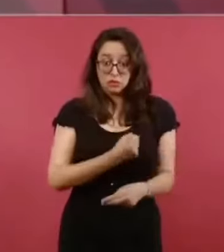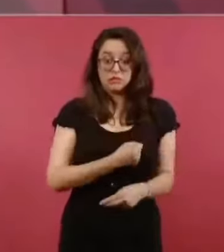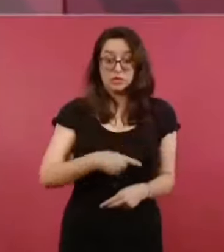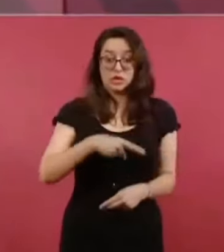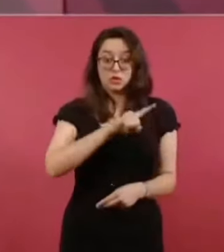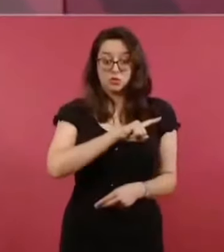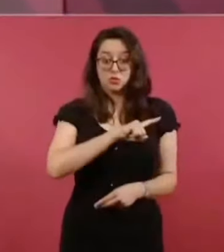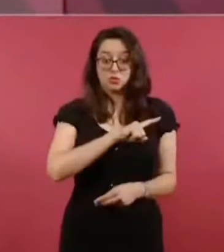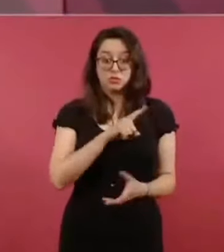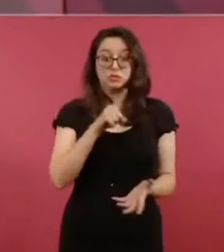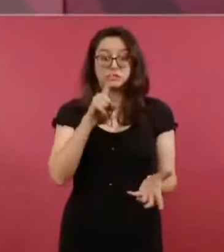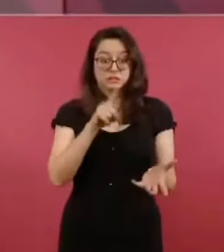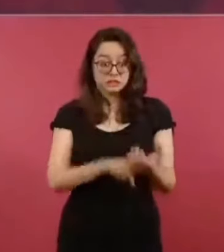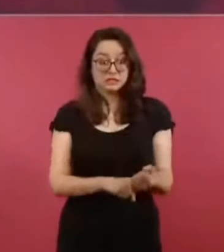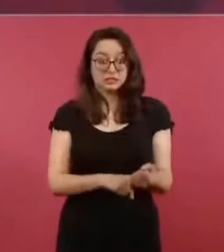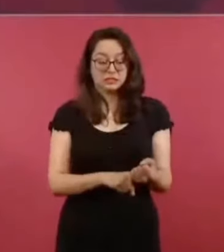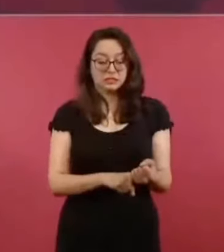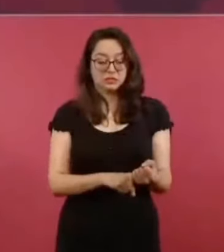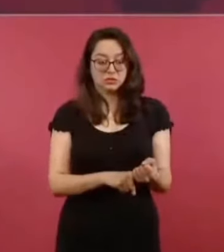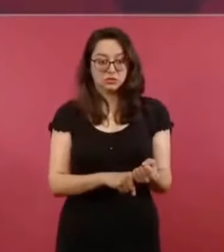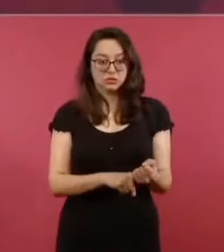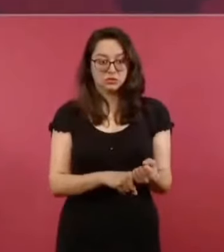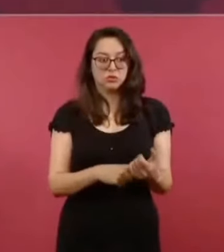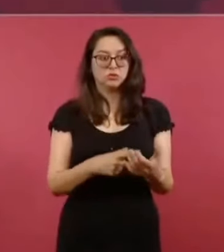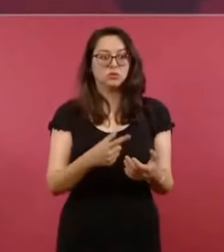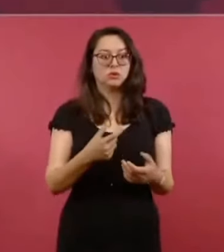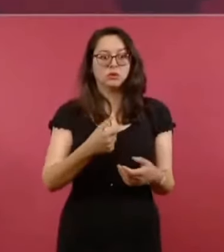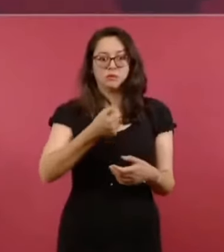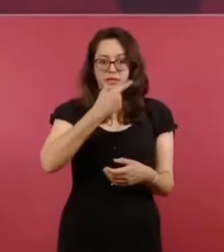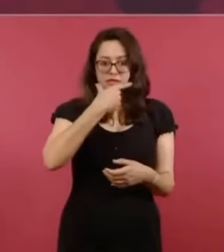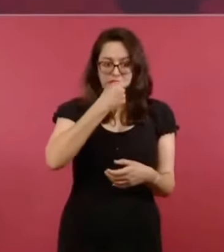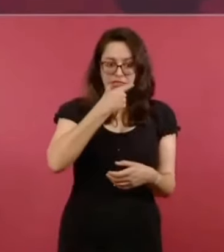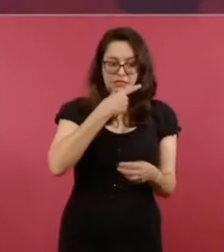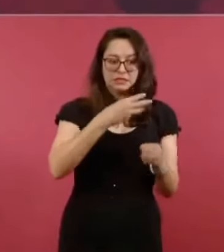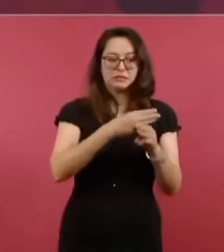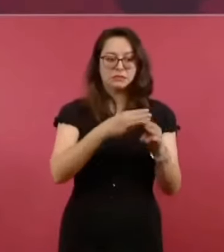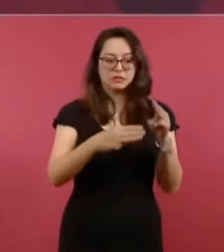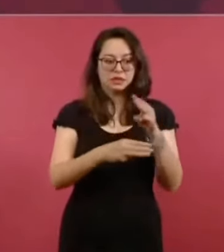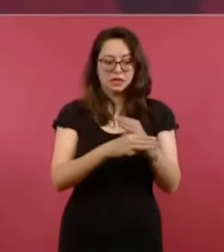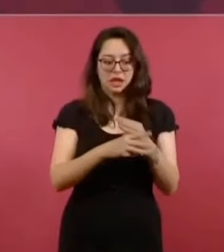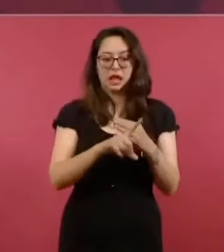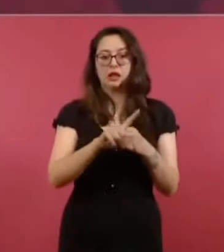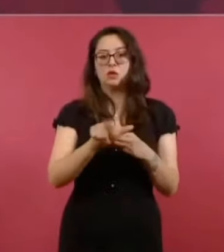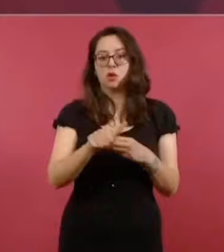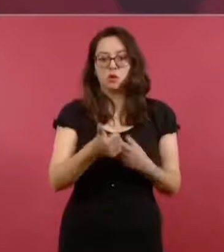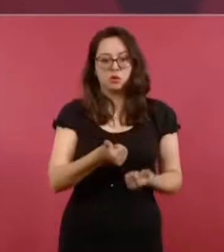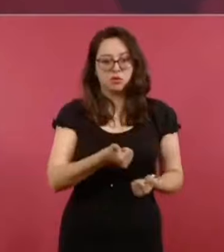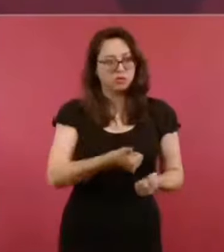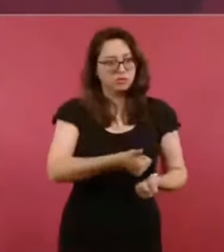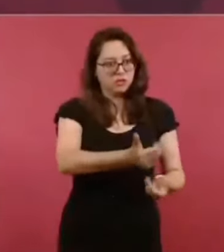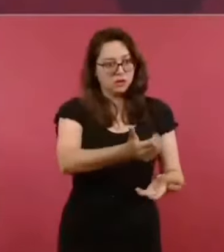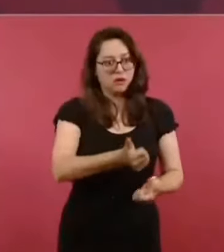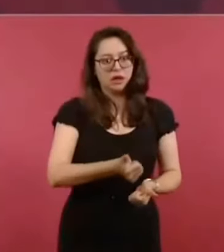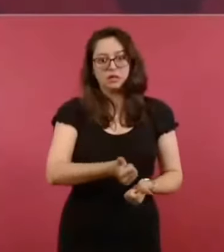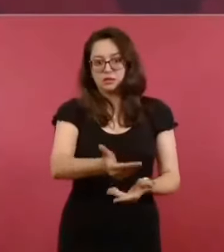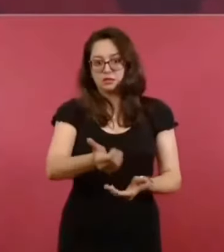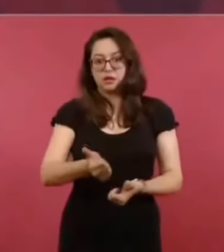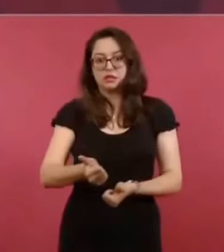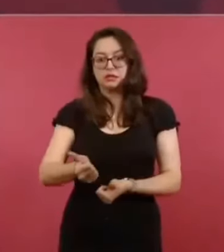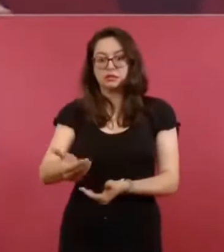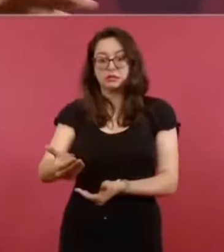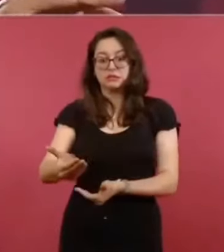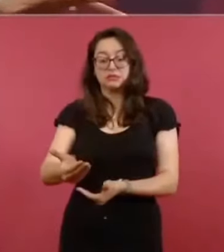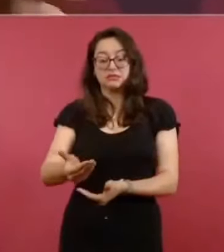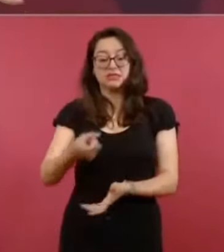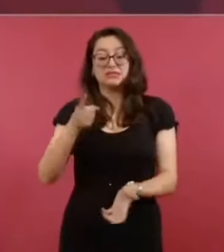de la compra de medicina, de la distribución, estaban